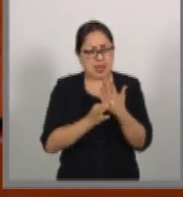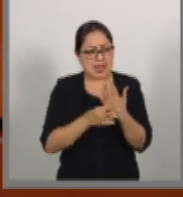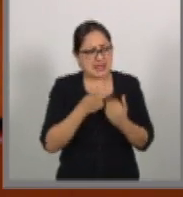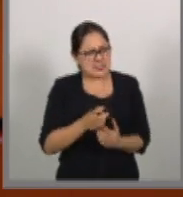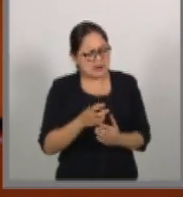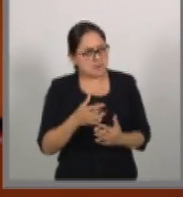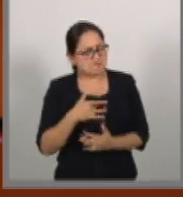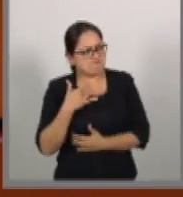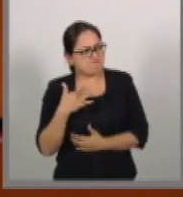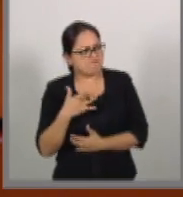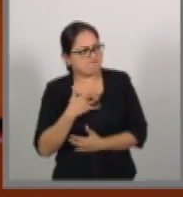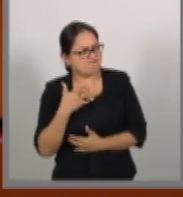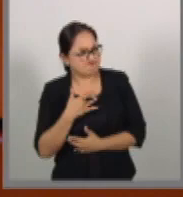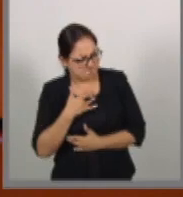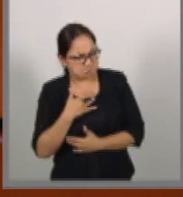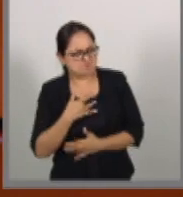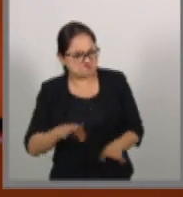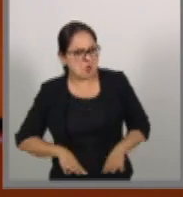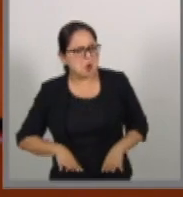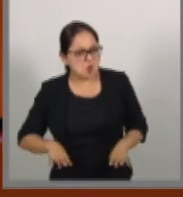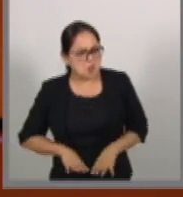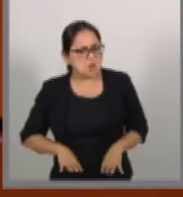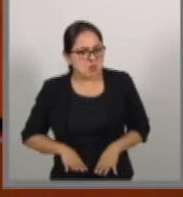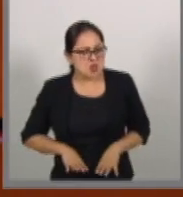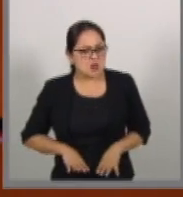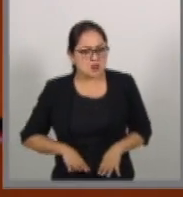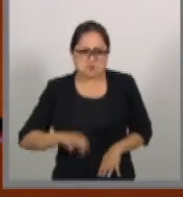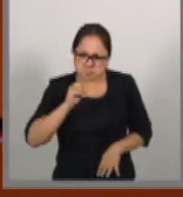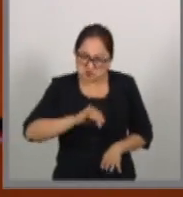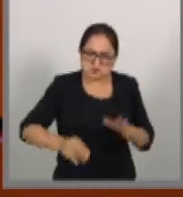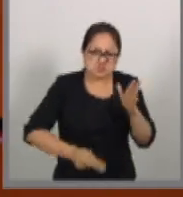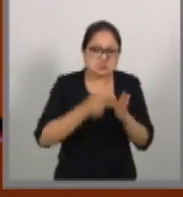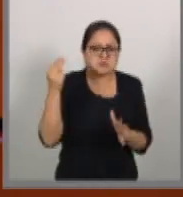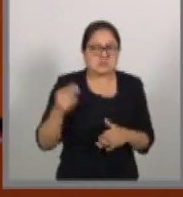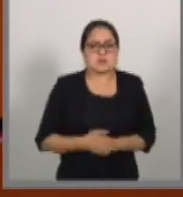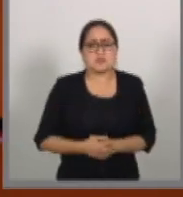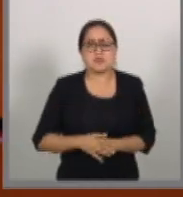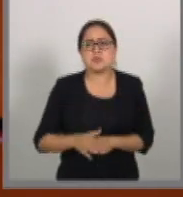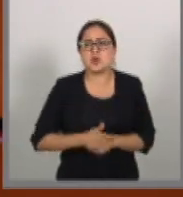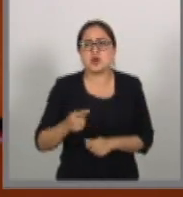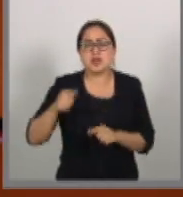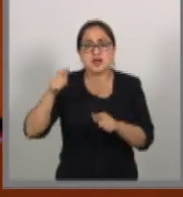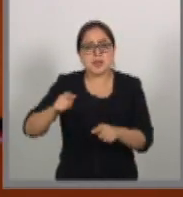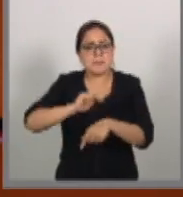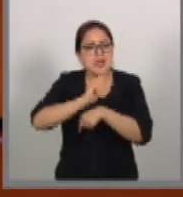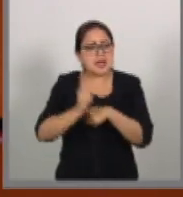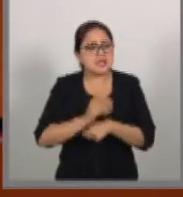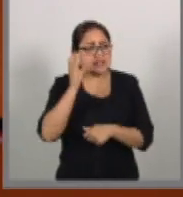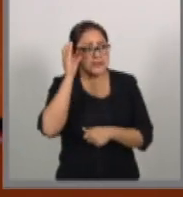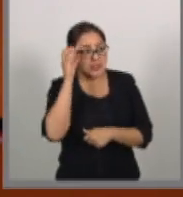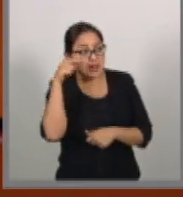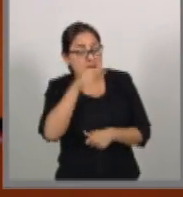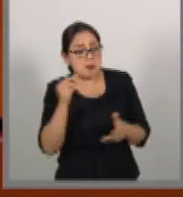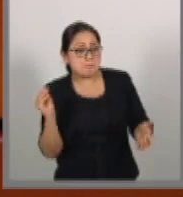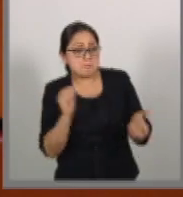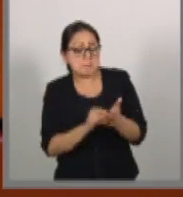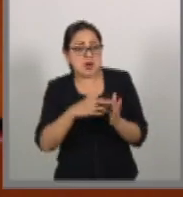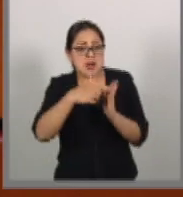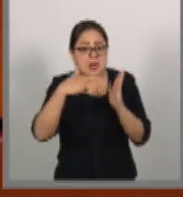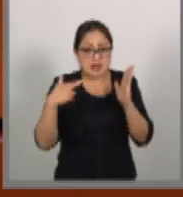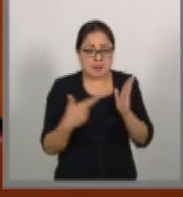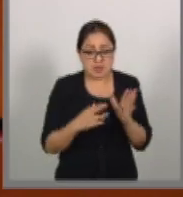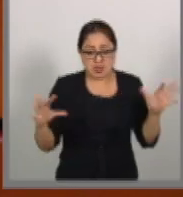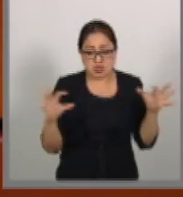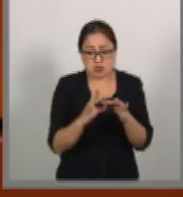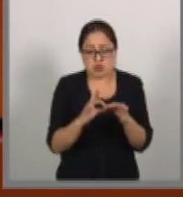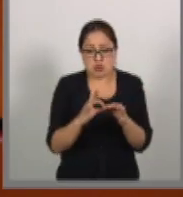estratégico de ese país para no dejar que China pusiera las reglas del comercio